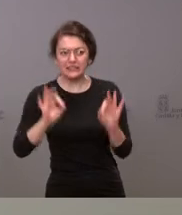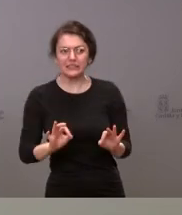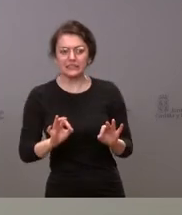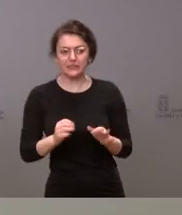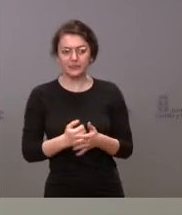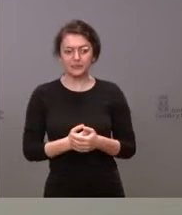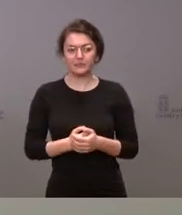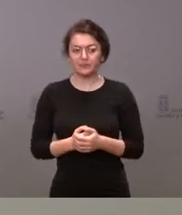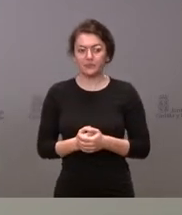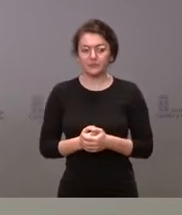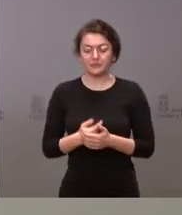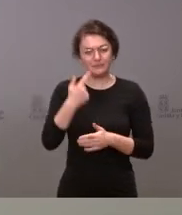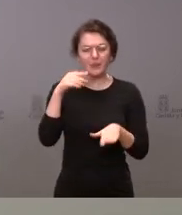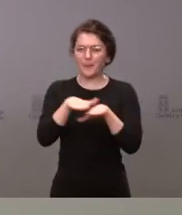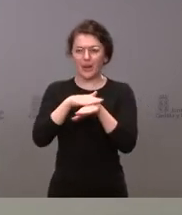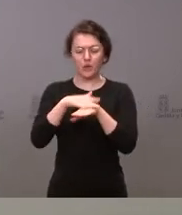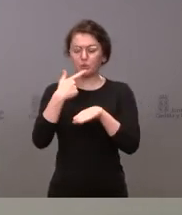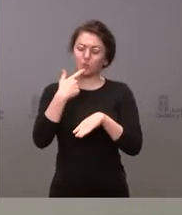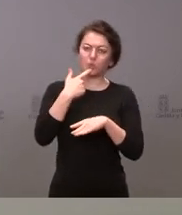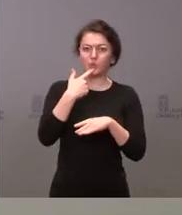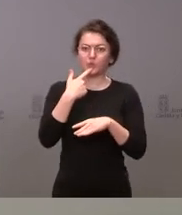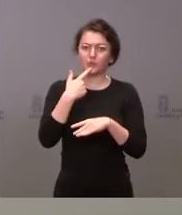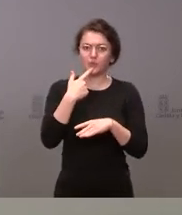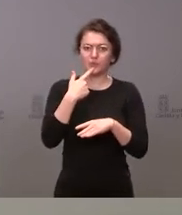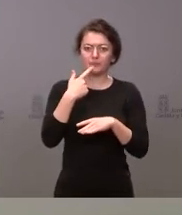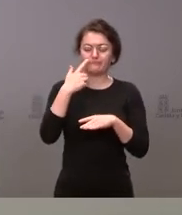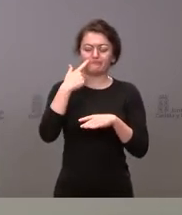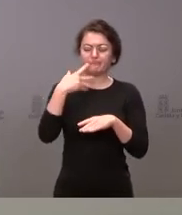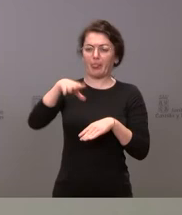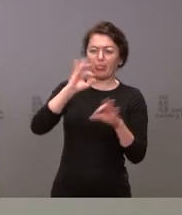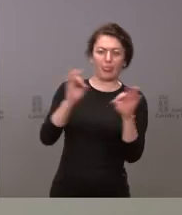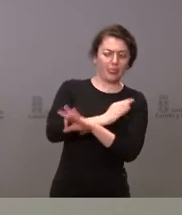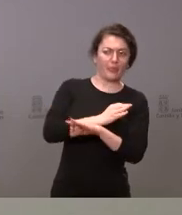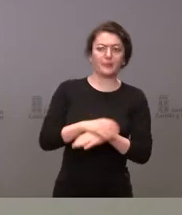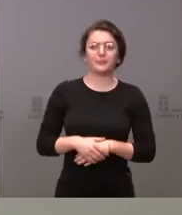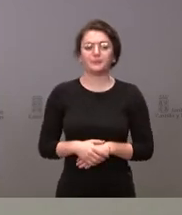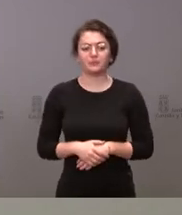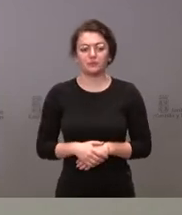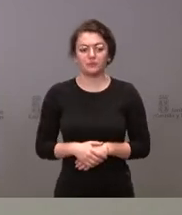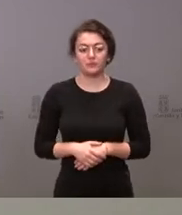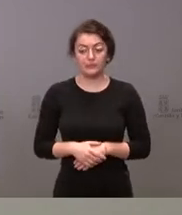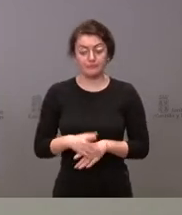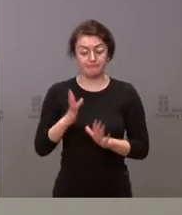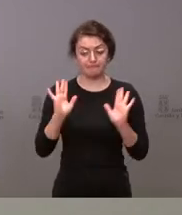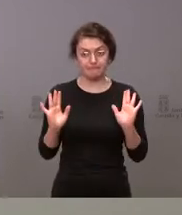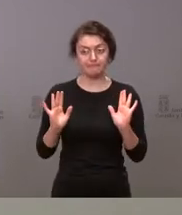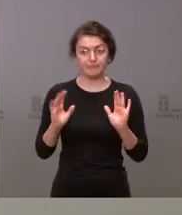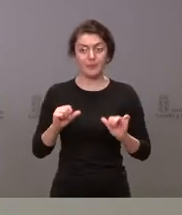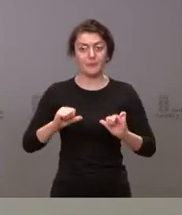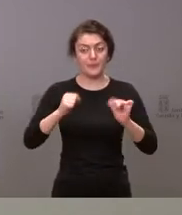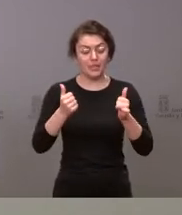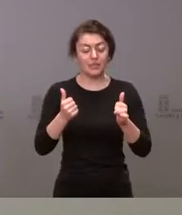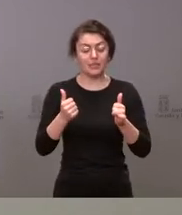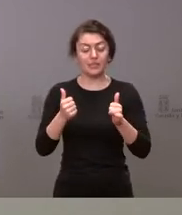Sí, es que la había entendido otra expresión Bien, comenzando por